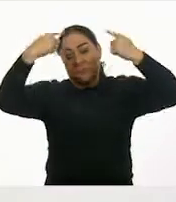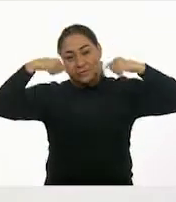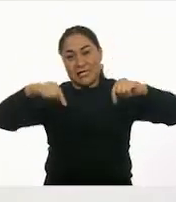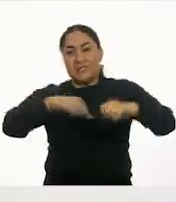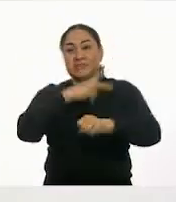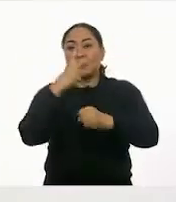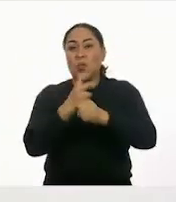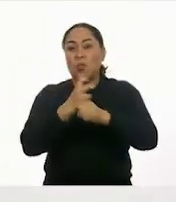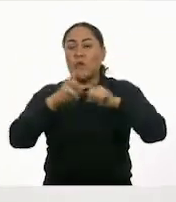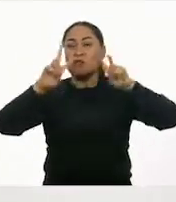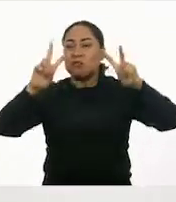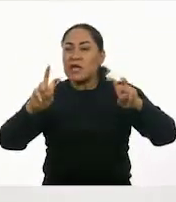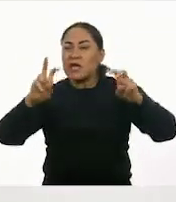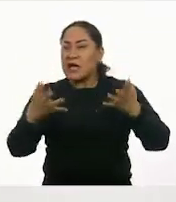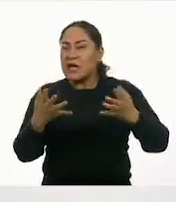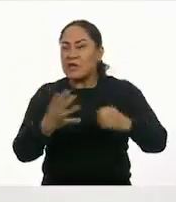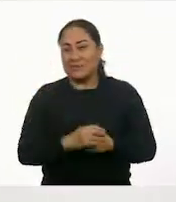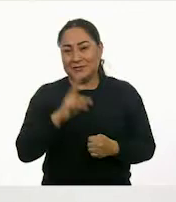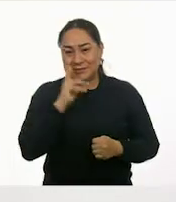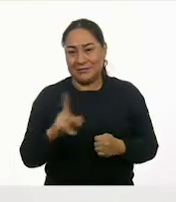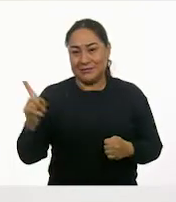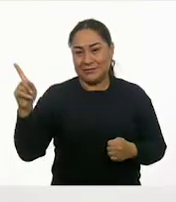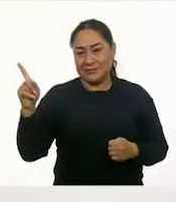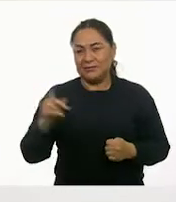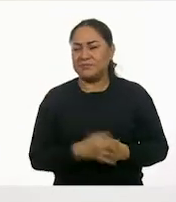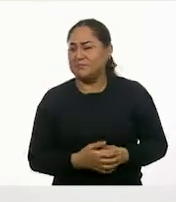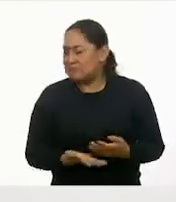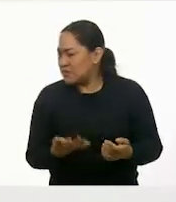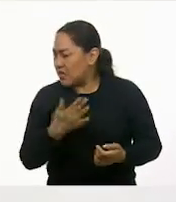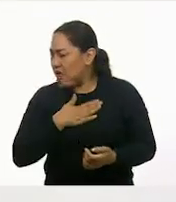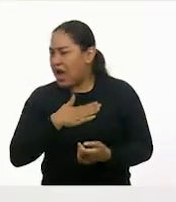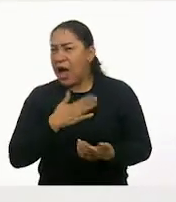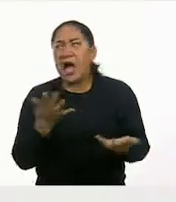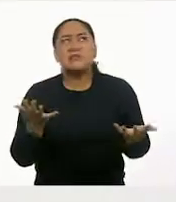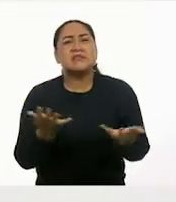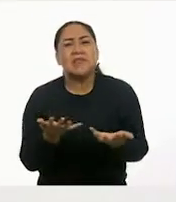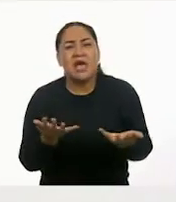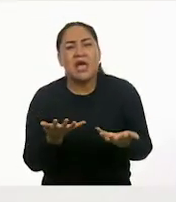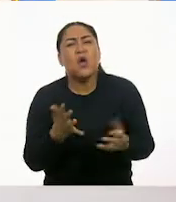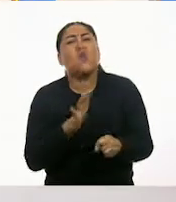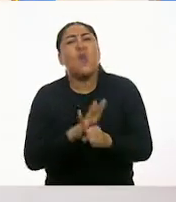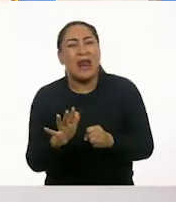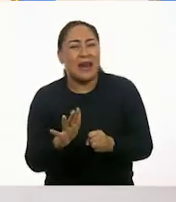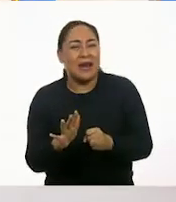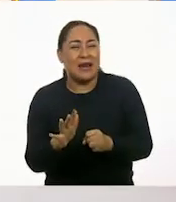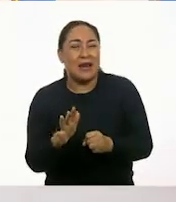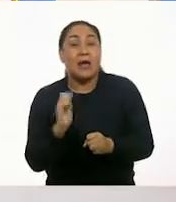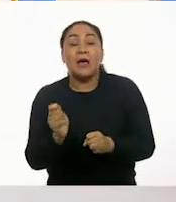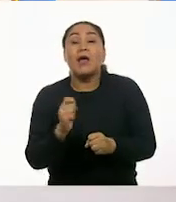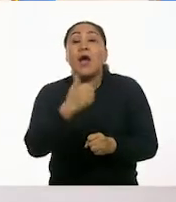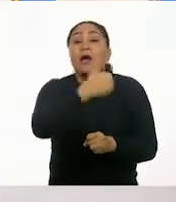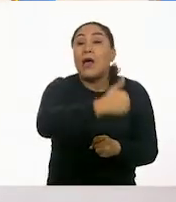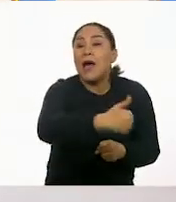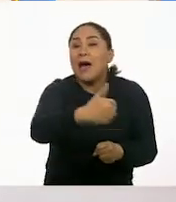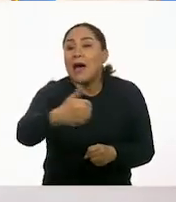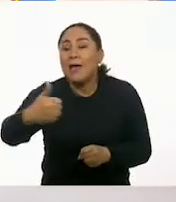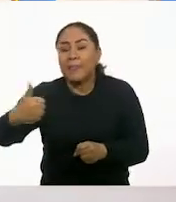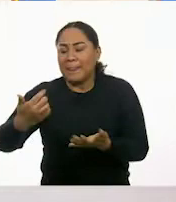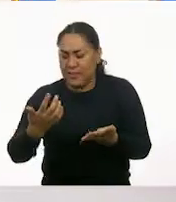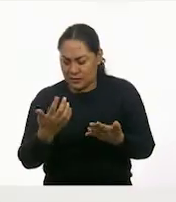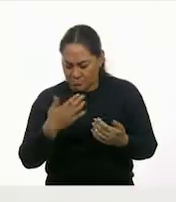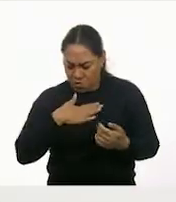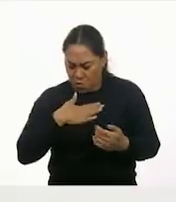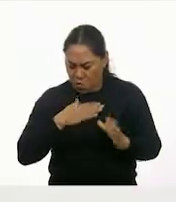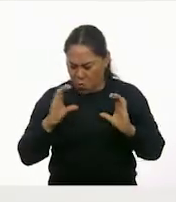¿qué puedo hacer? ¿Qué puedo hacer? O sea, yo, en este nos referimos a cada uno, ¿no? ¿Cómo